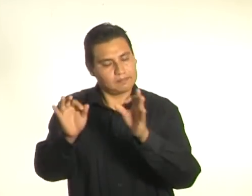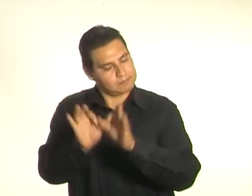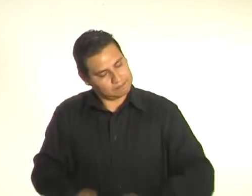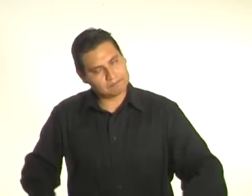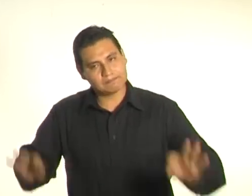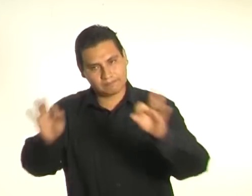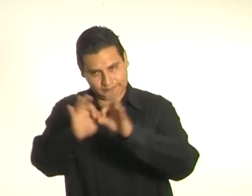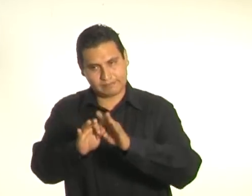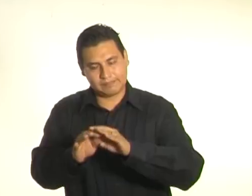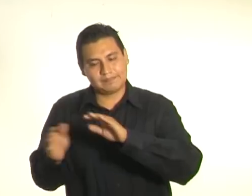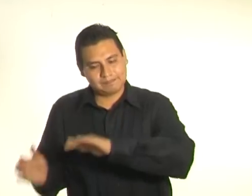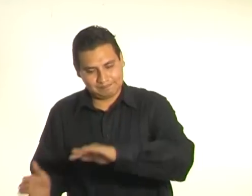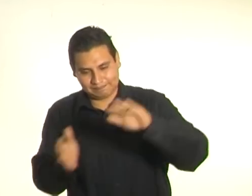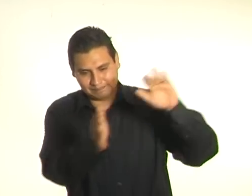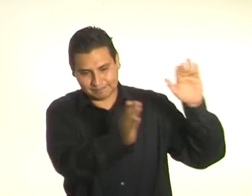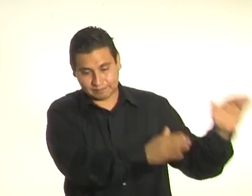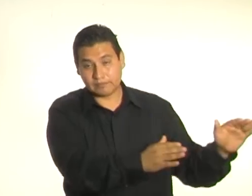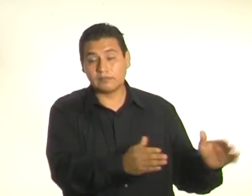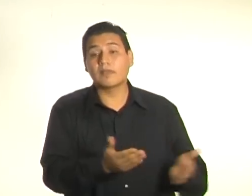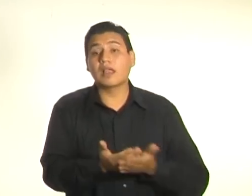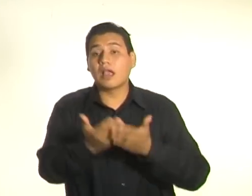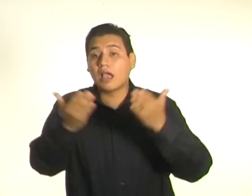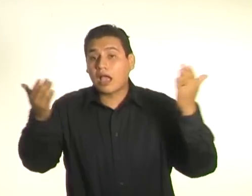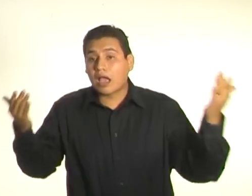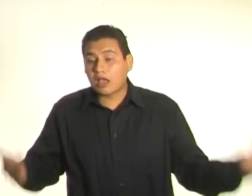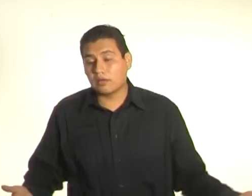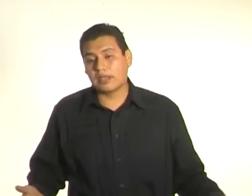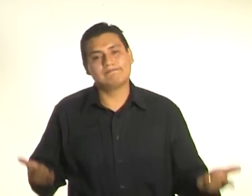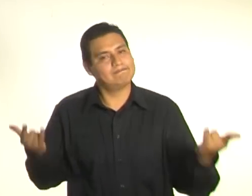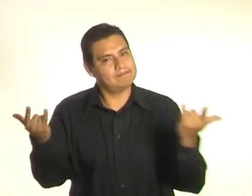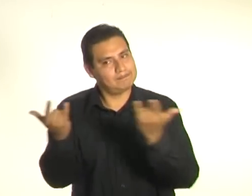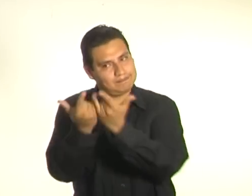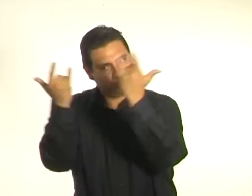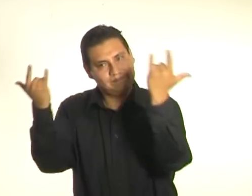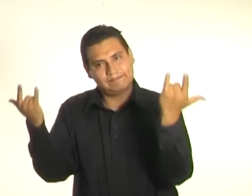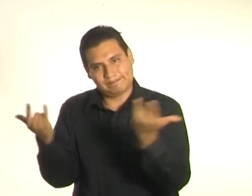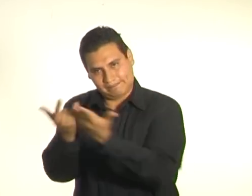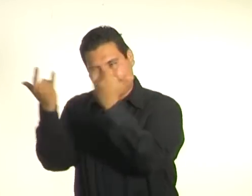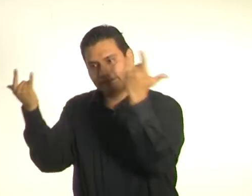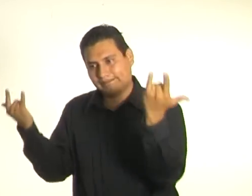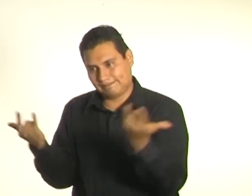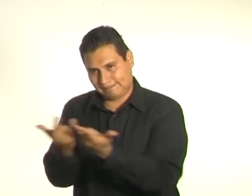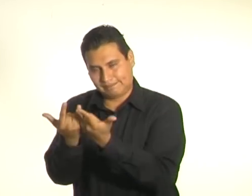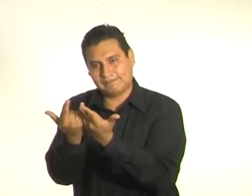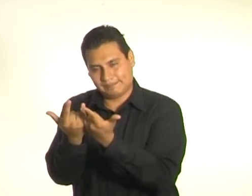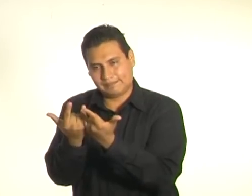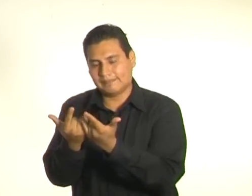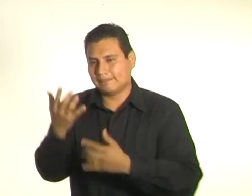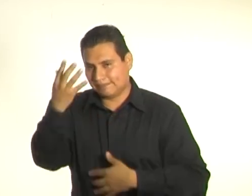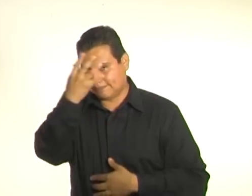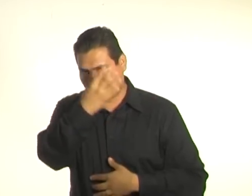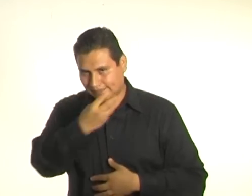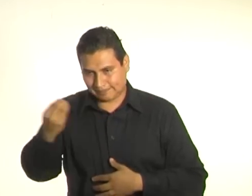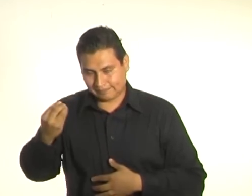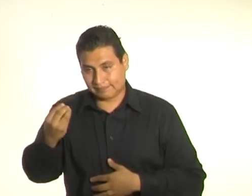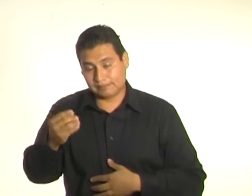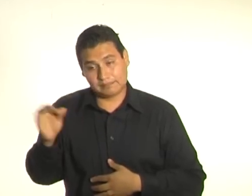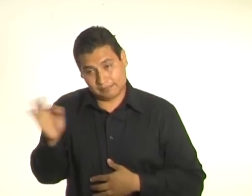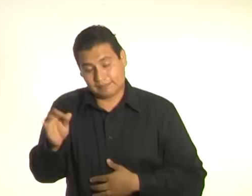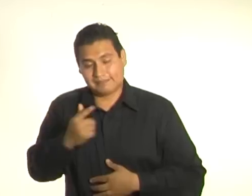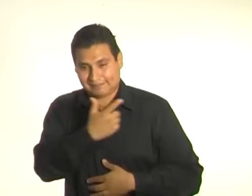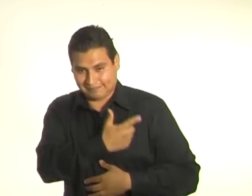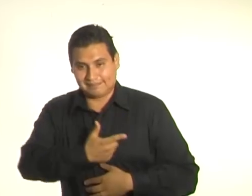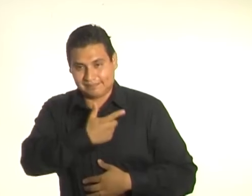Quiero leerles este cuento que ayer, desafortunadamente, no pude terminar de contarles. Ojalá les guste mucho.